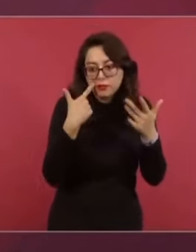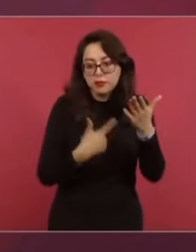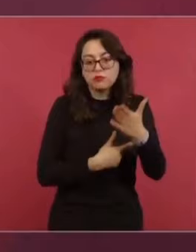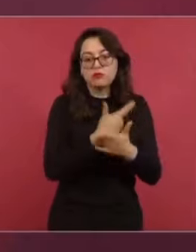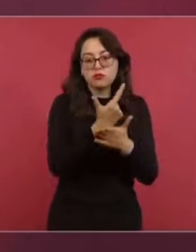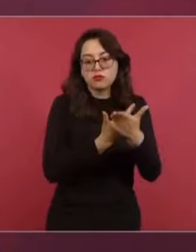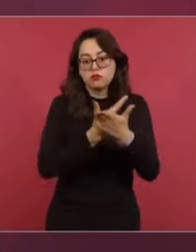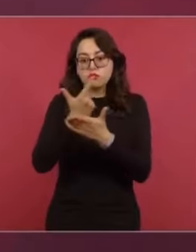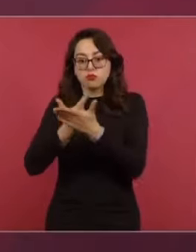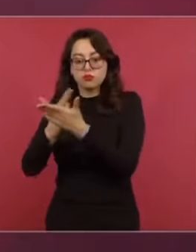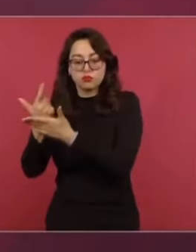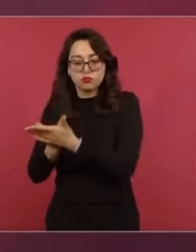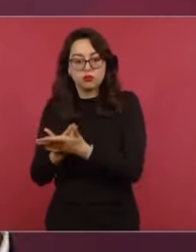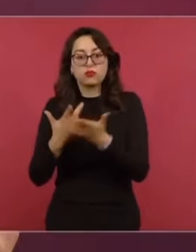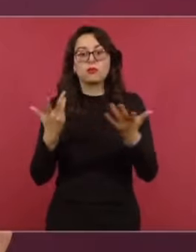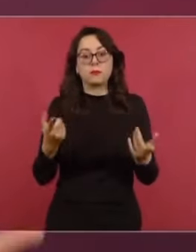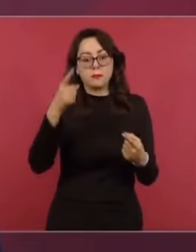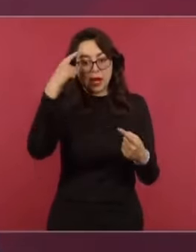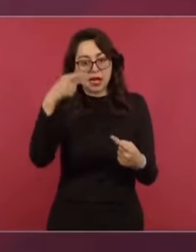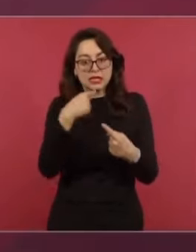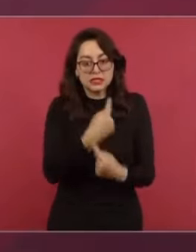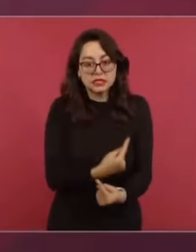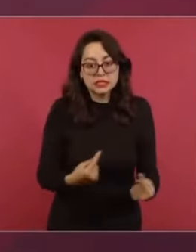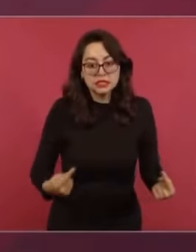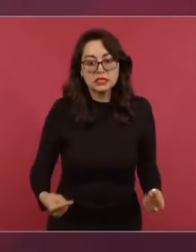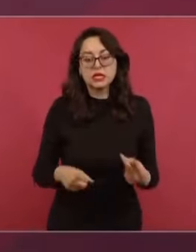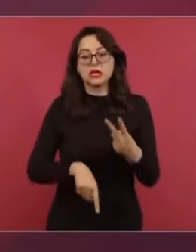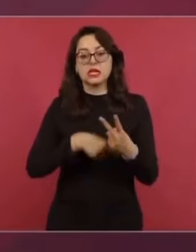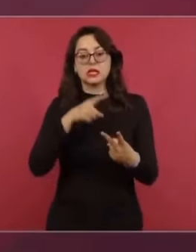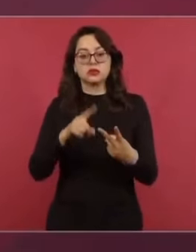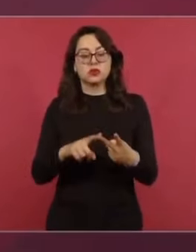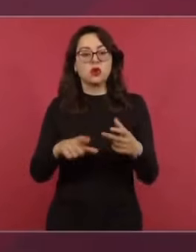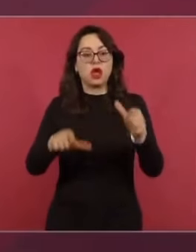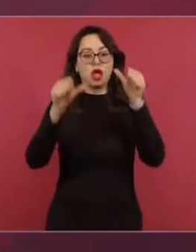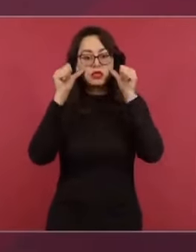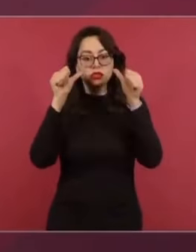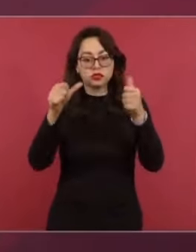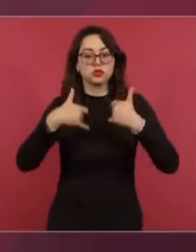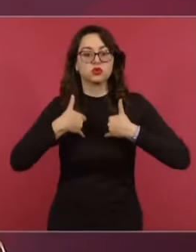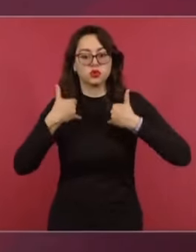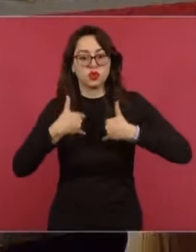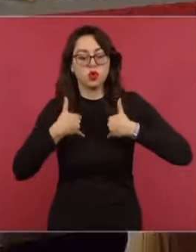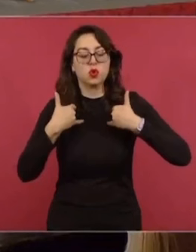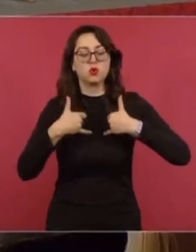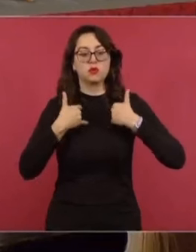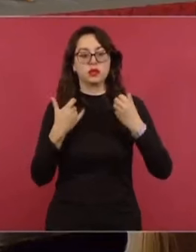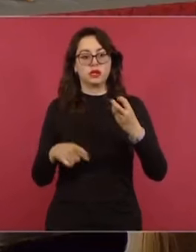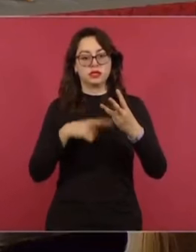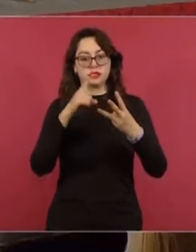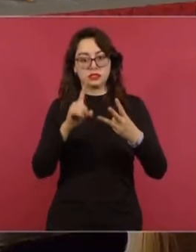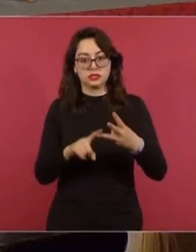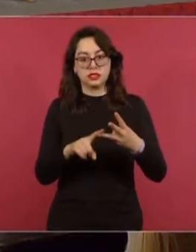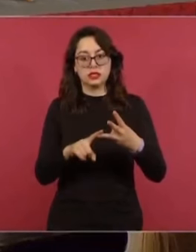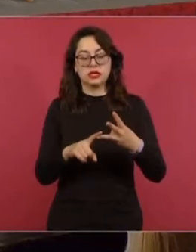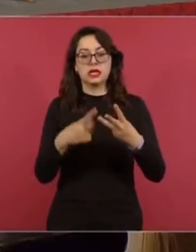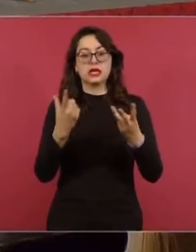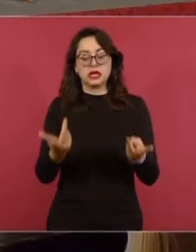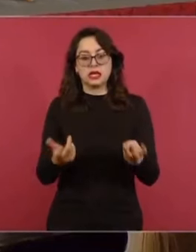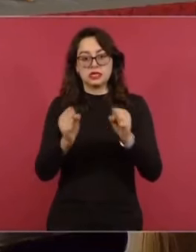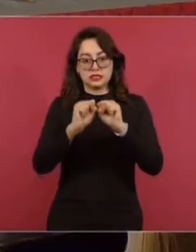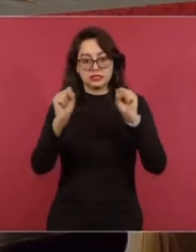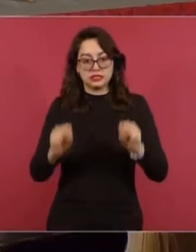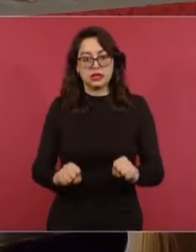estarán desarrollo infantil temprano, el CASA para la atención de los adolescentes, el sistema de atención integral a la salud